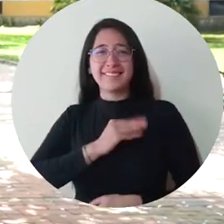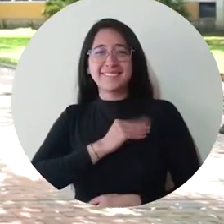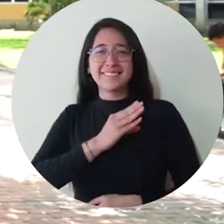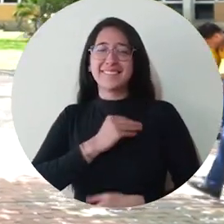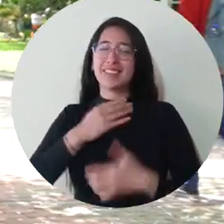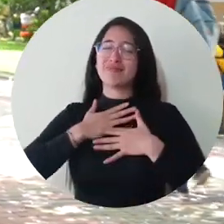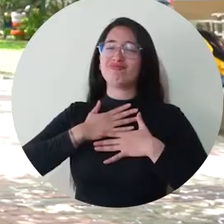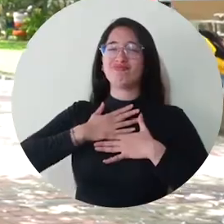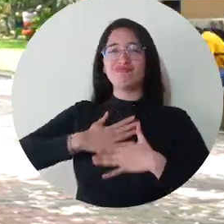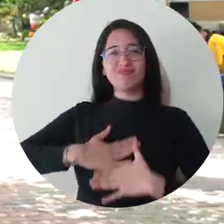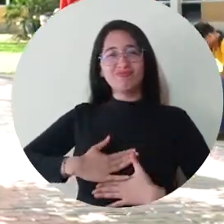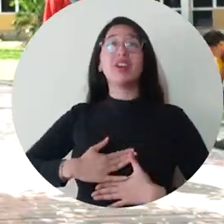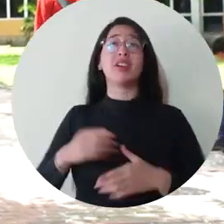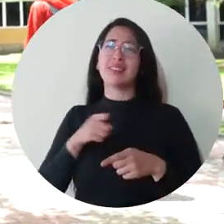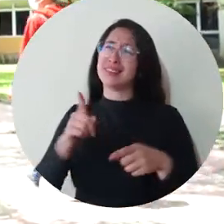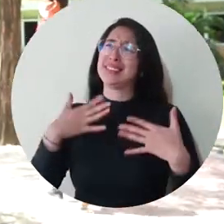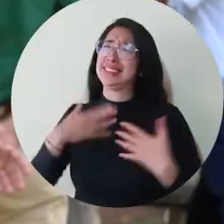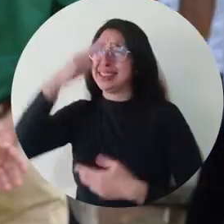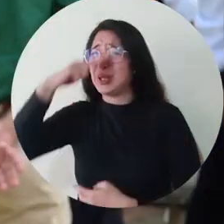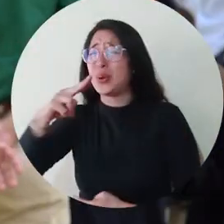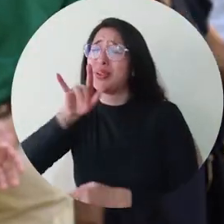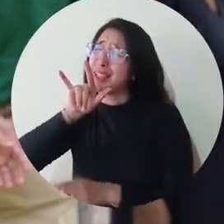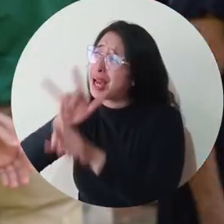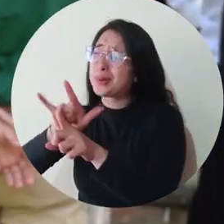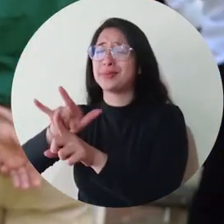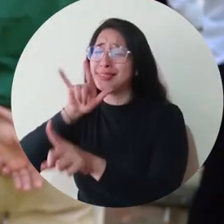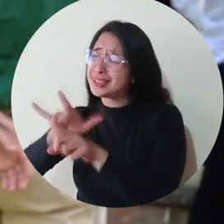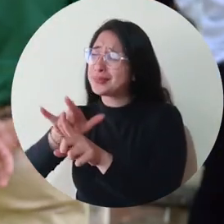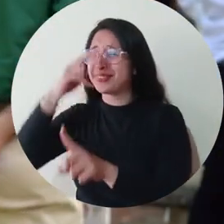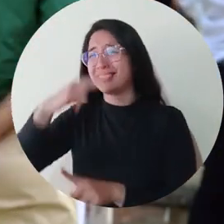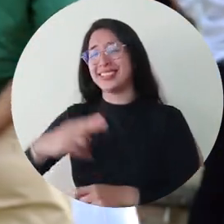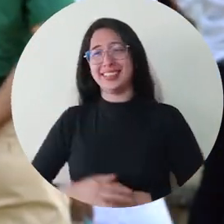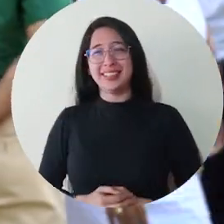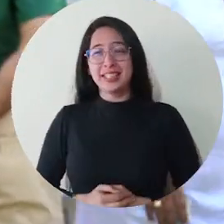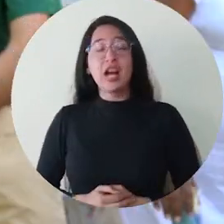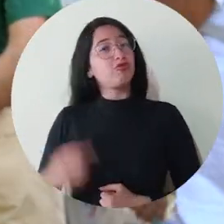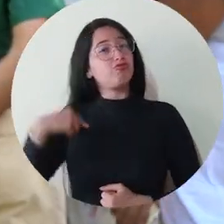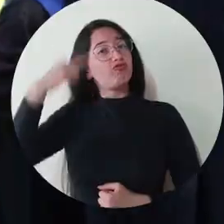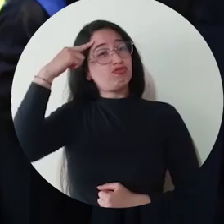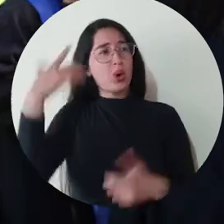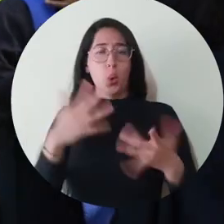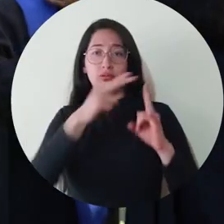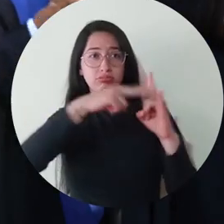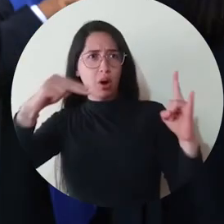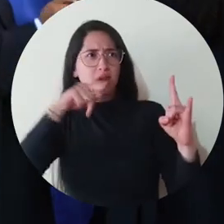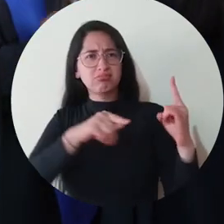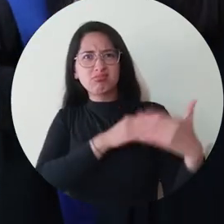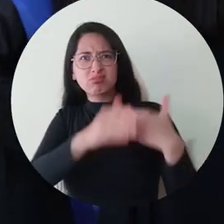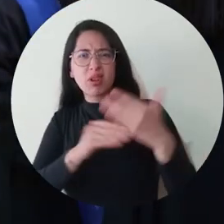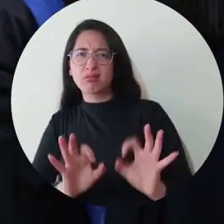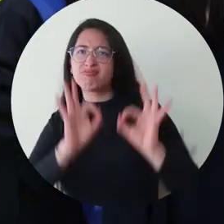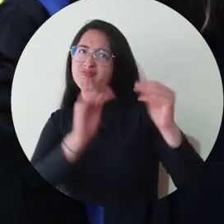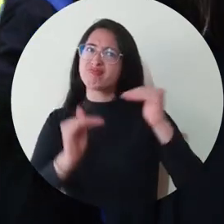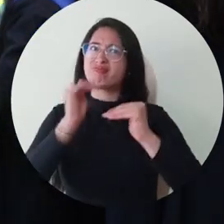emoción, mucha satisfacción. Hijo, te amo, te amo. Pienso que la universidad tiene unos